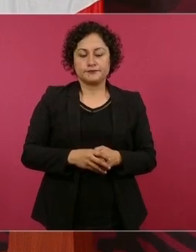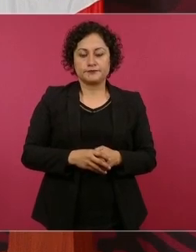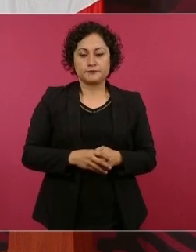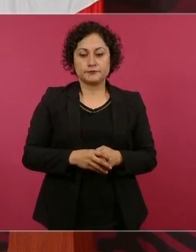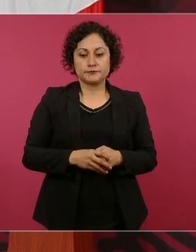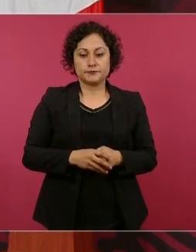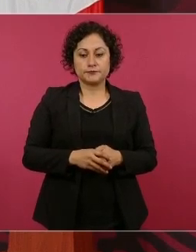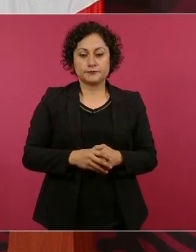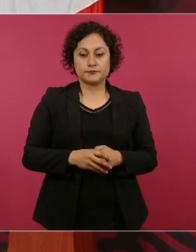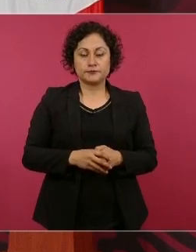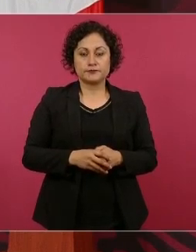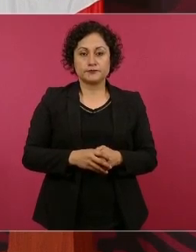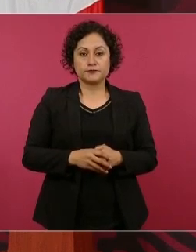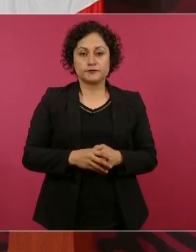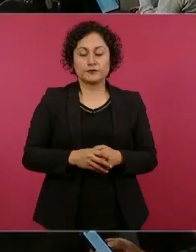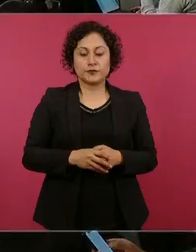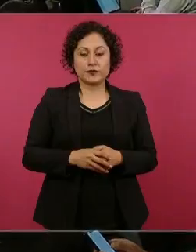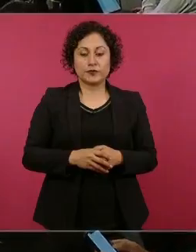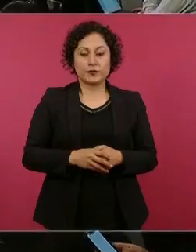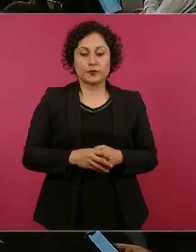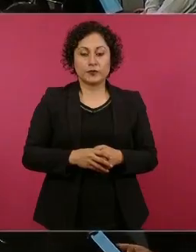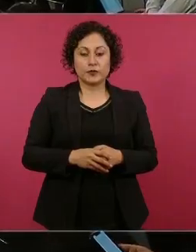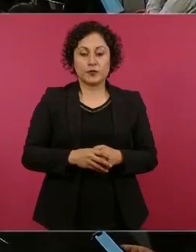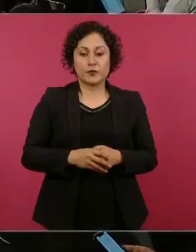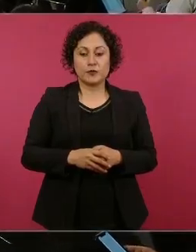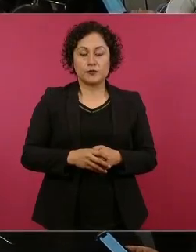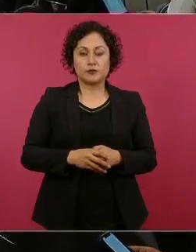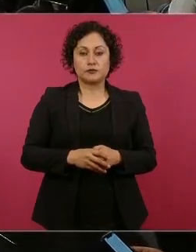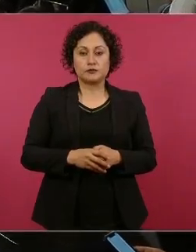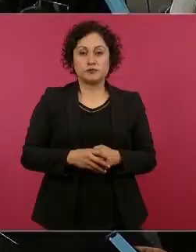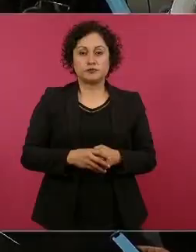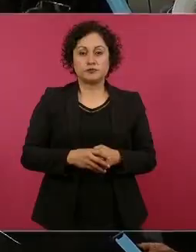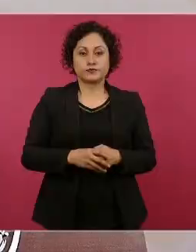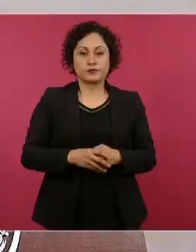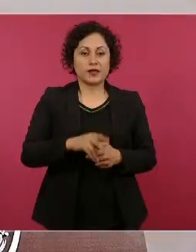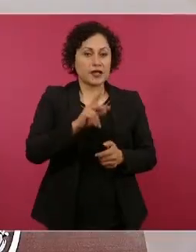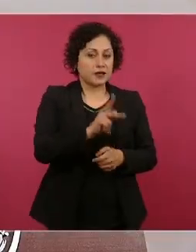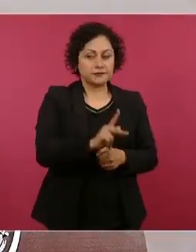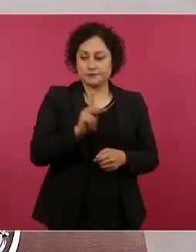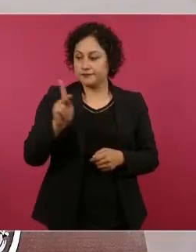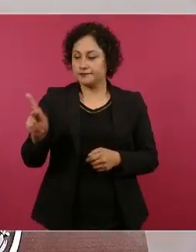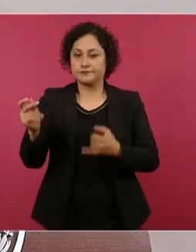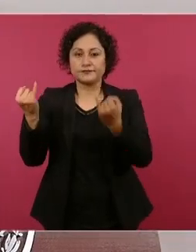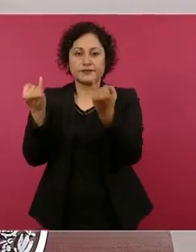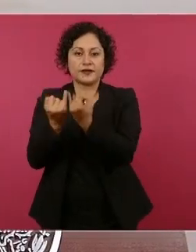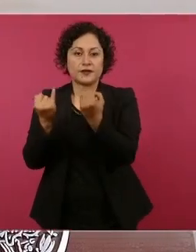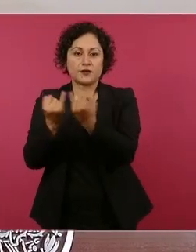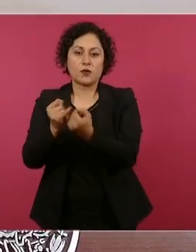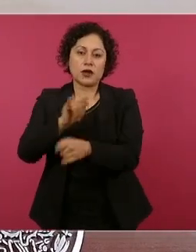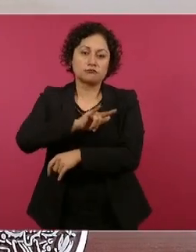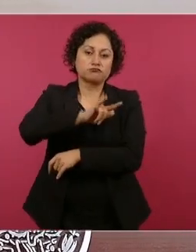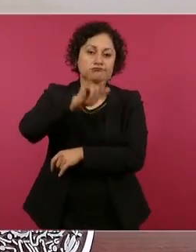el aeropuerto de Tulum? Tulum pregunta